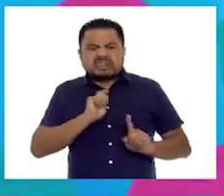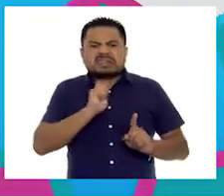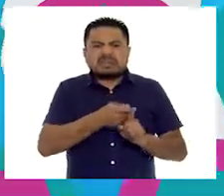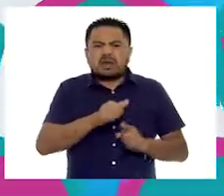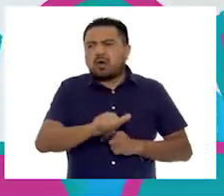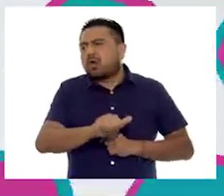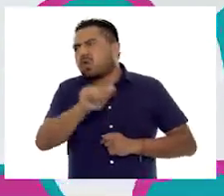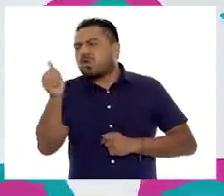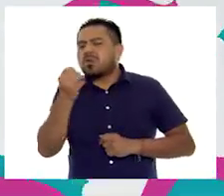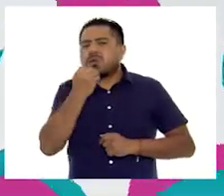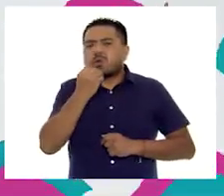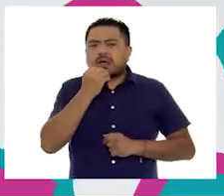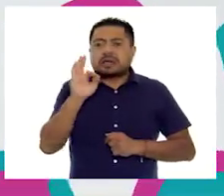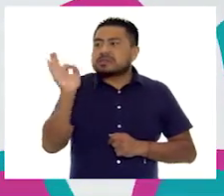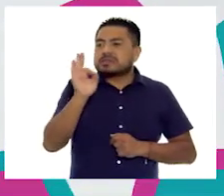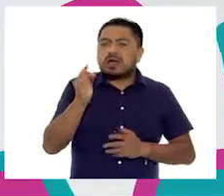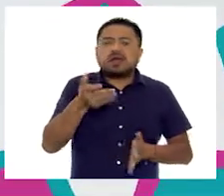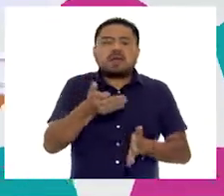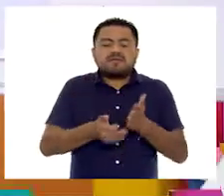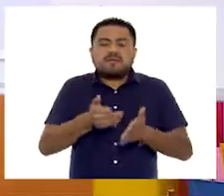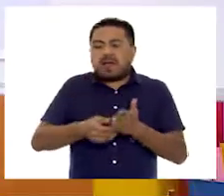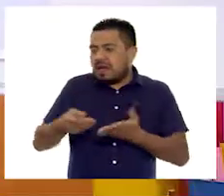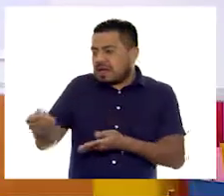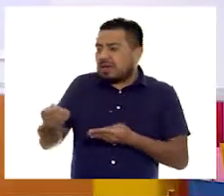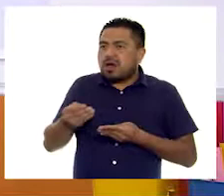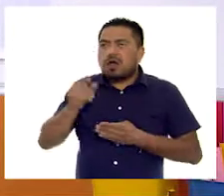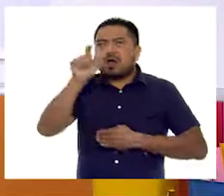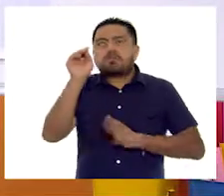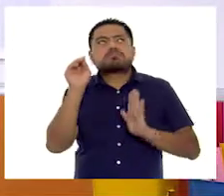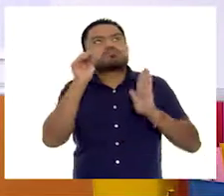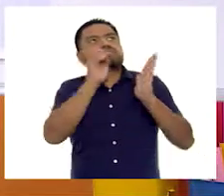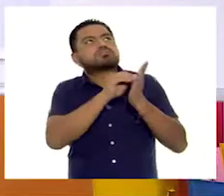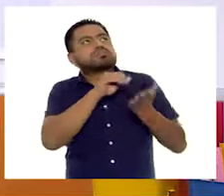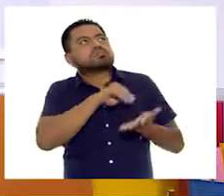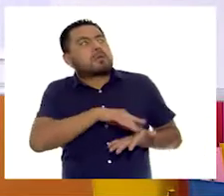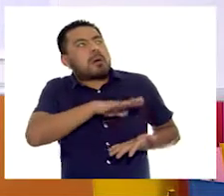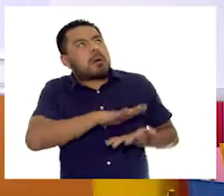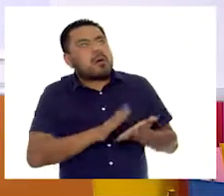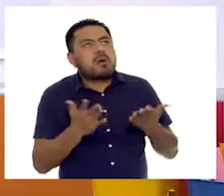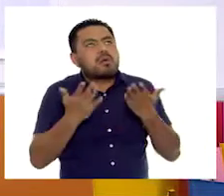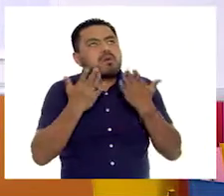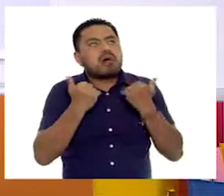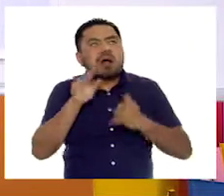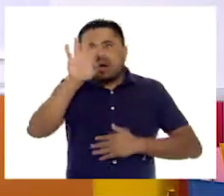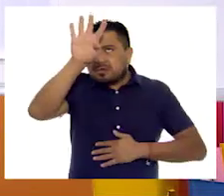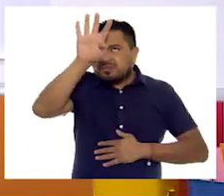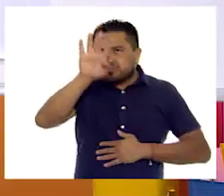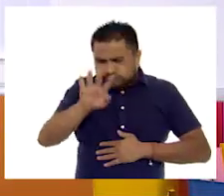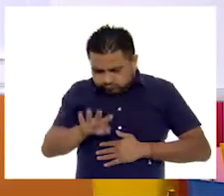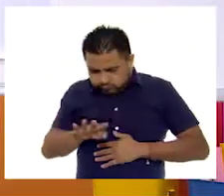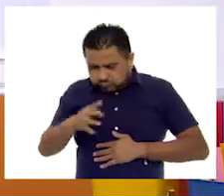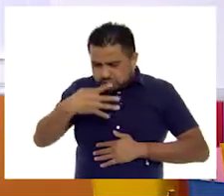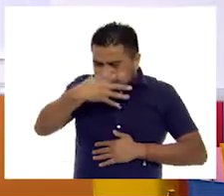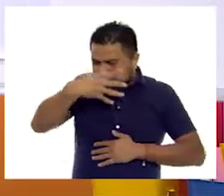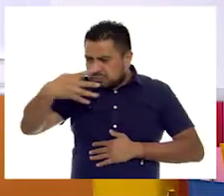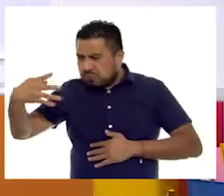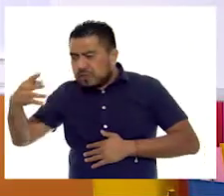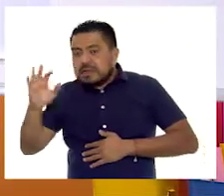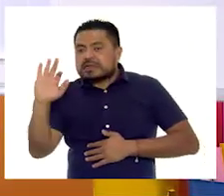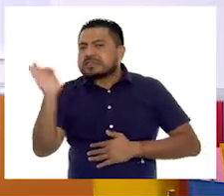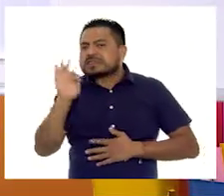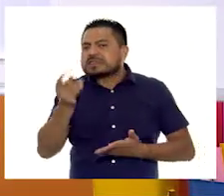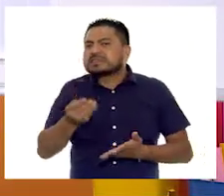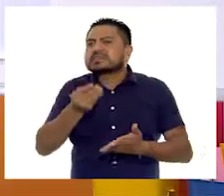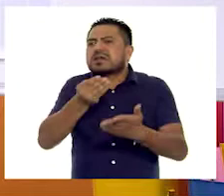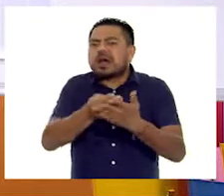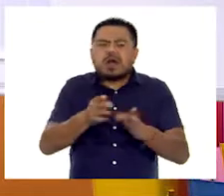son otros alimentos que a lo mejor nos pudieron mandar, pero que no están registrados aquí en la tabla. A lo mejor te pudieron mandar, no